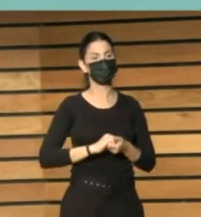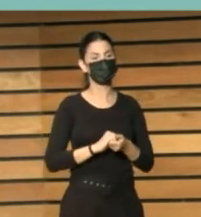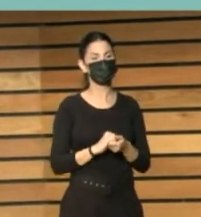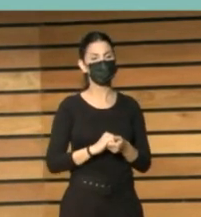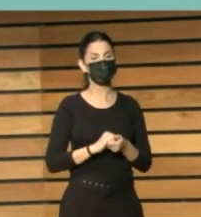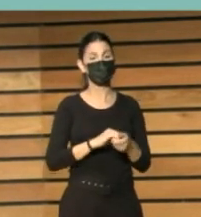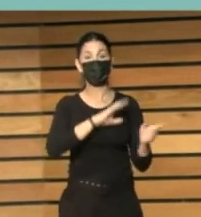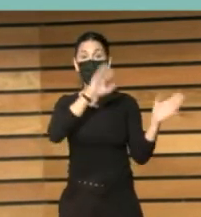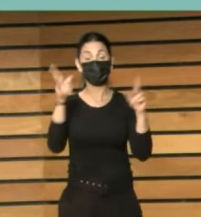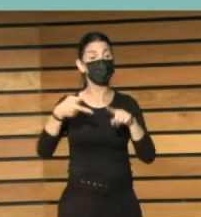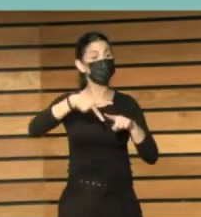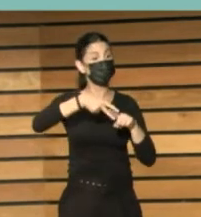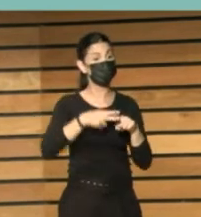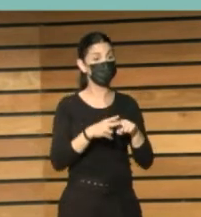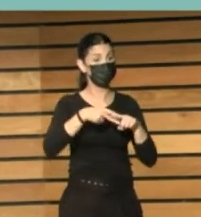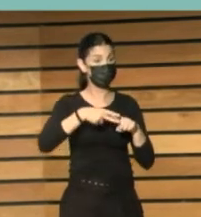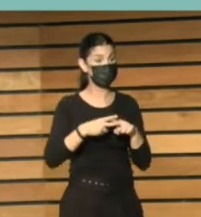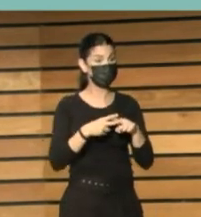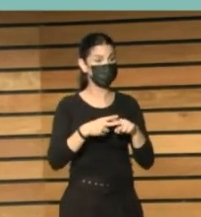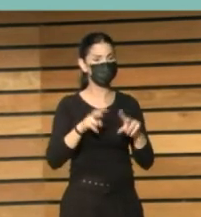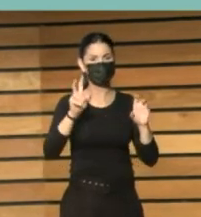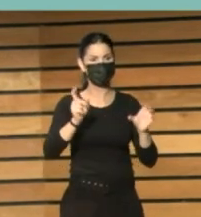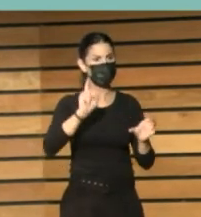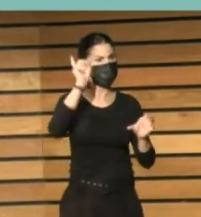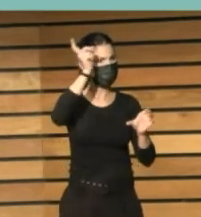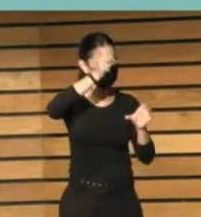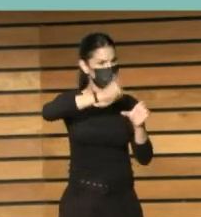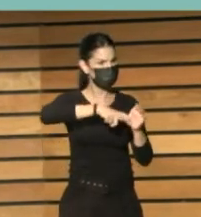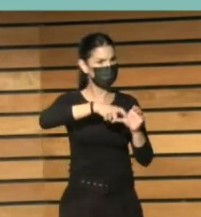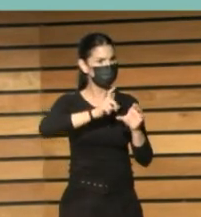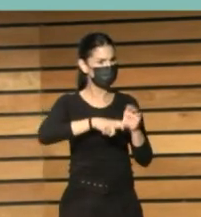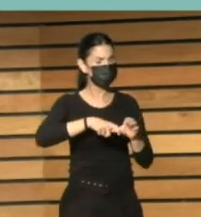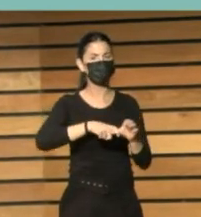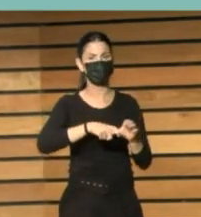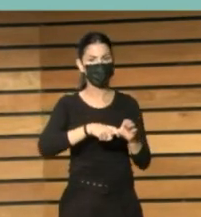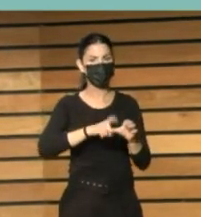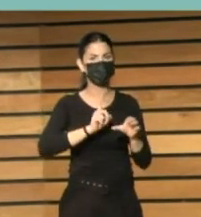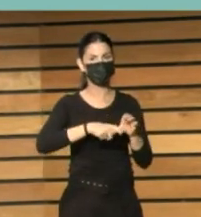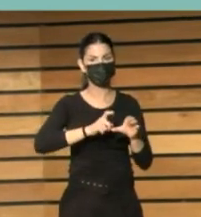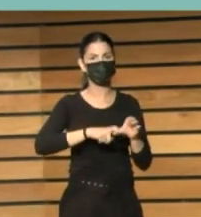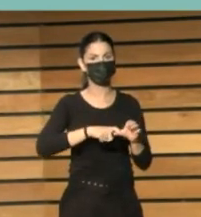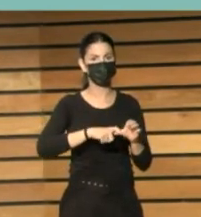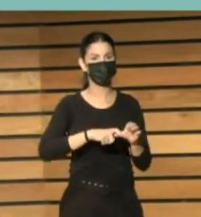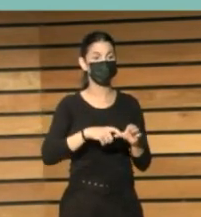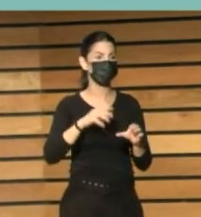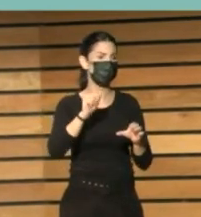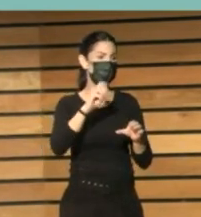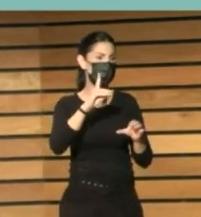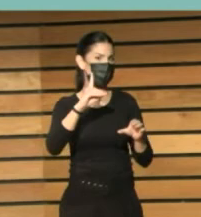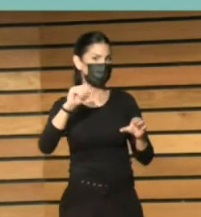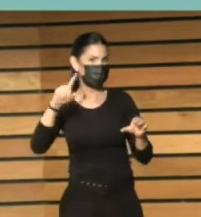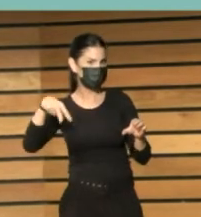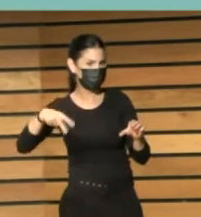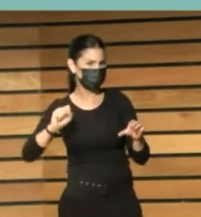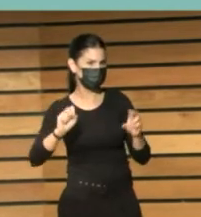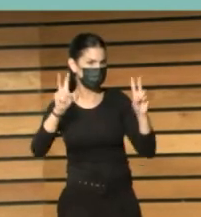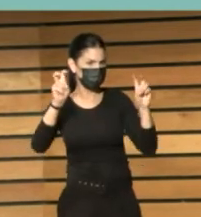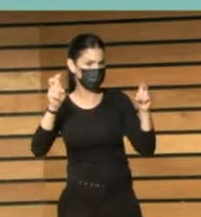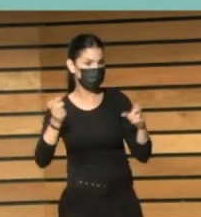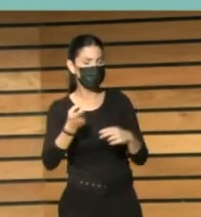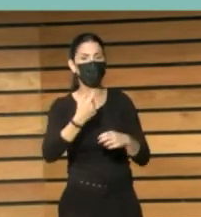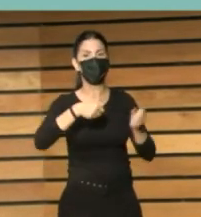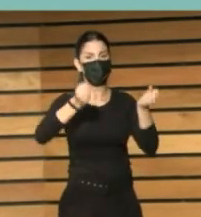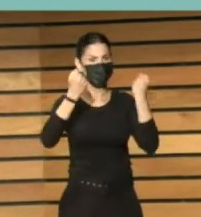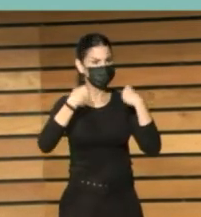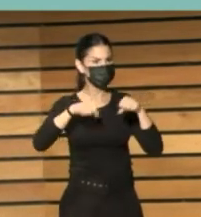Pasamos a los talleres. pareció, bueno, la participación, es otra palabra que está en nuestro nuevo ADN. Y también la ponemos en práctica